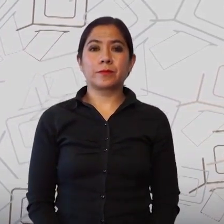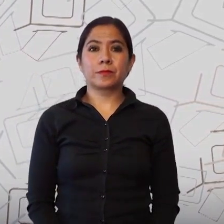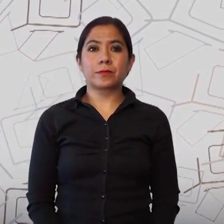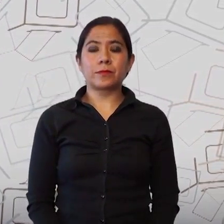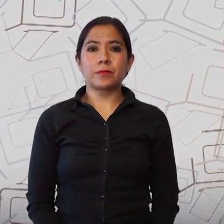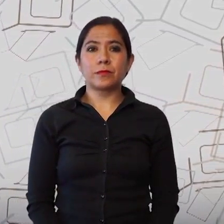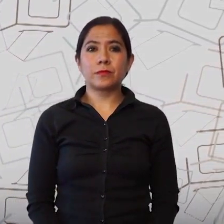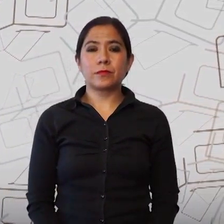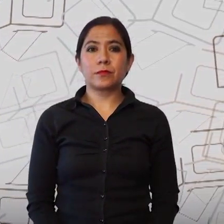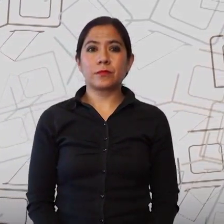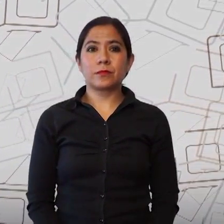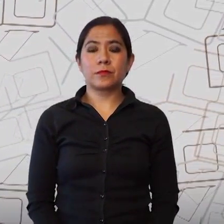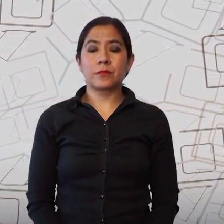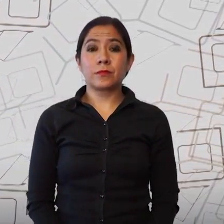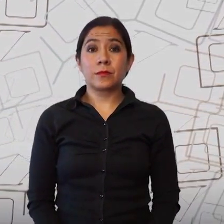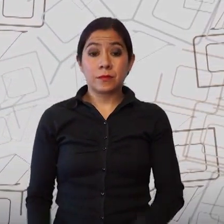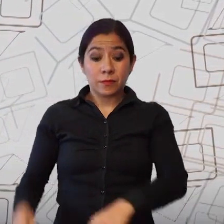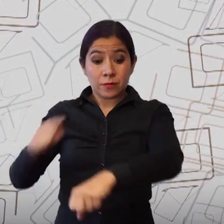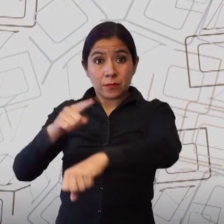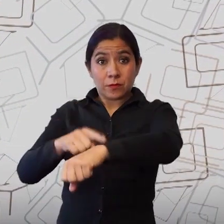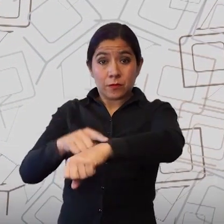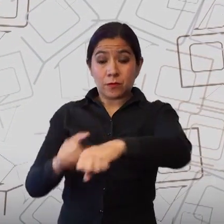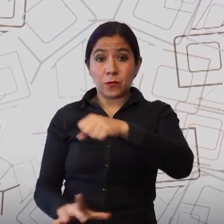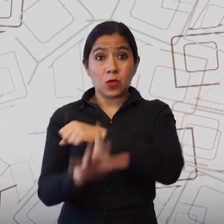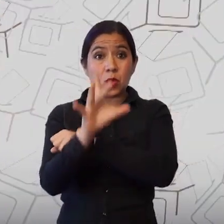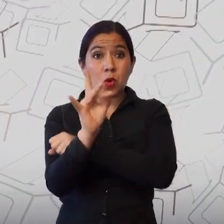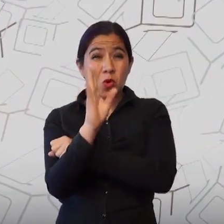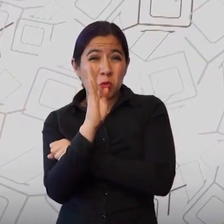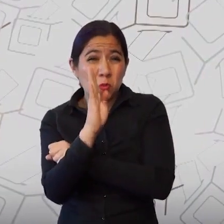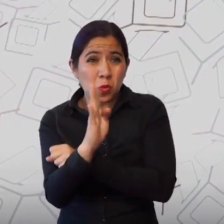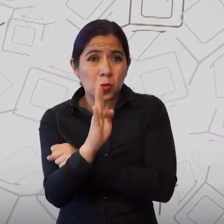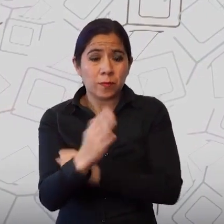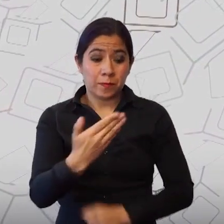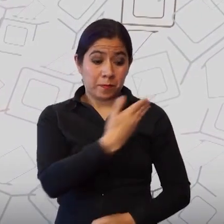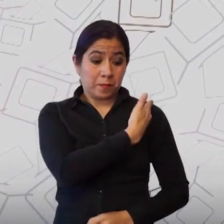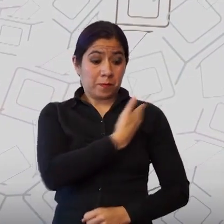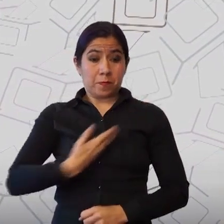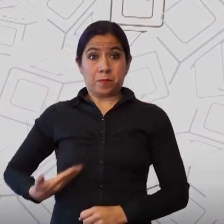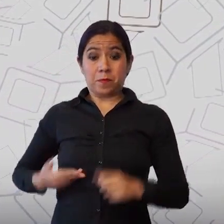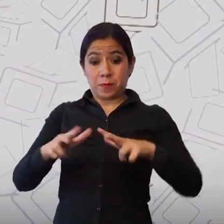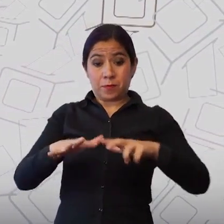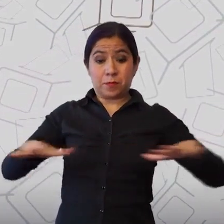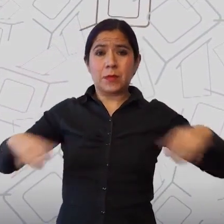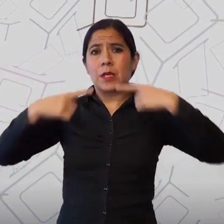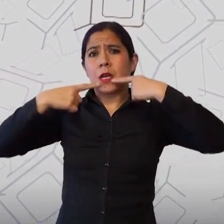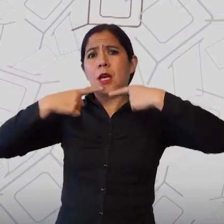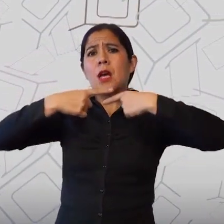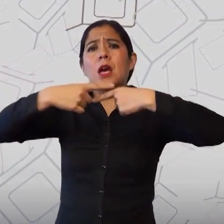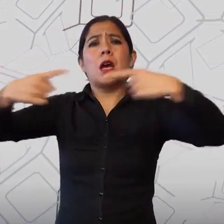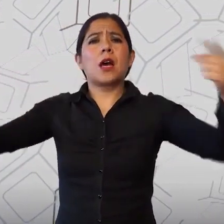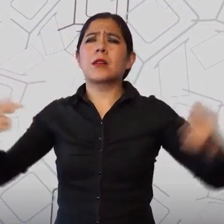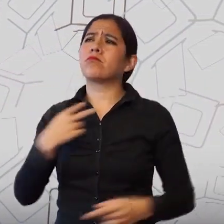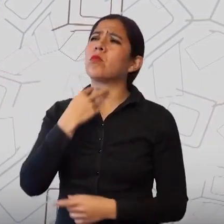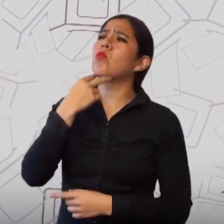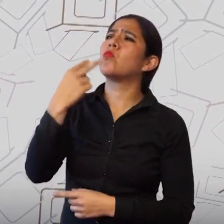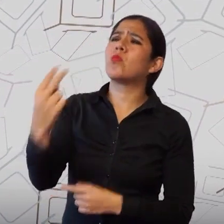A las 8 en punto se dará inicio a la votación. Con el anuncio en voz alta del presidente de mesa,